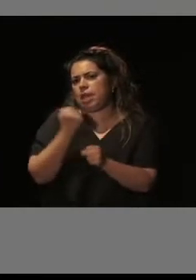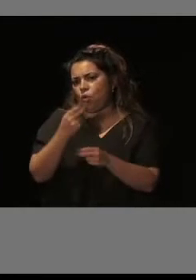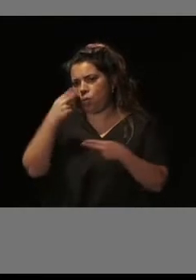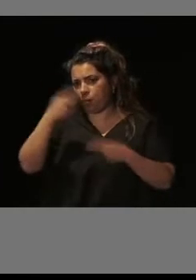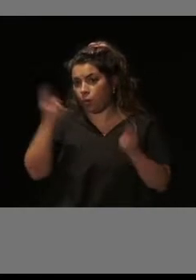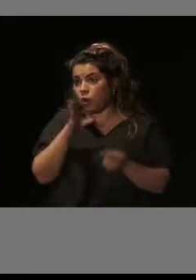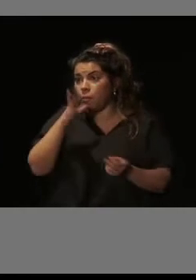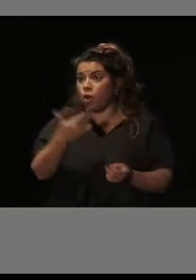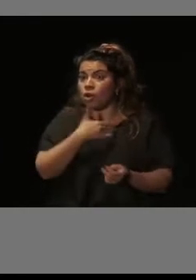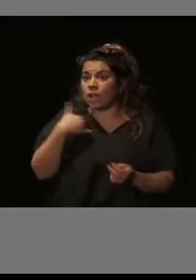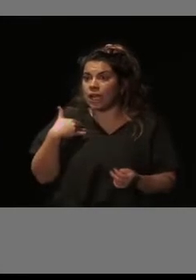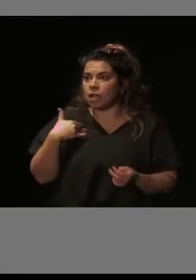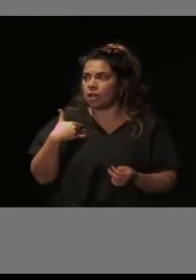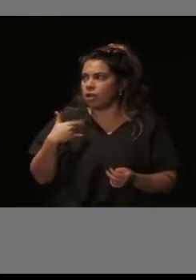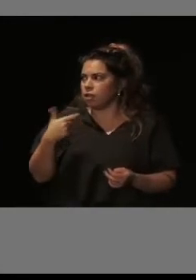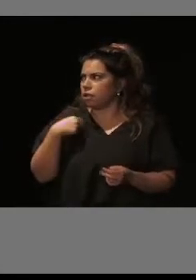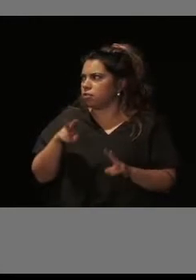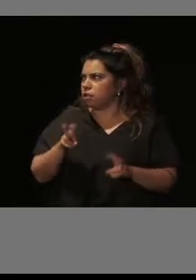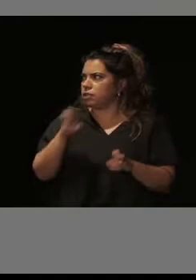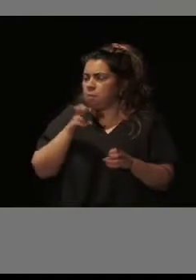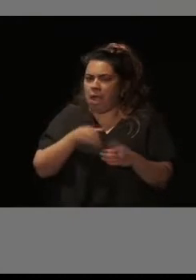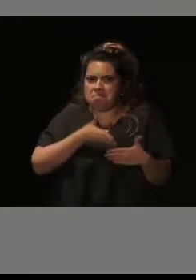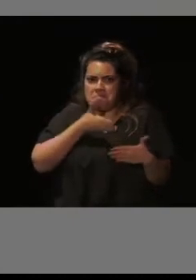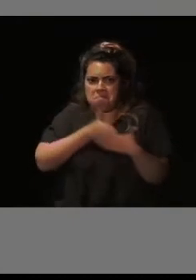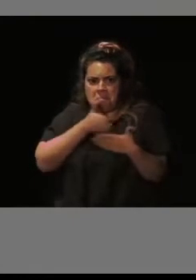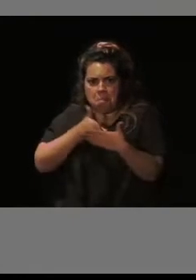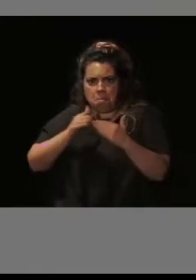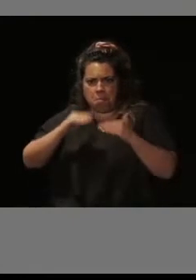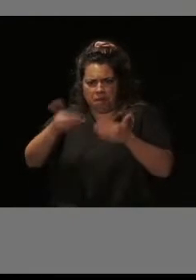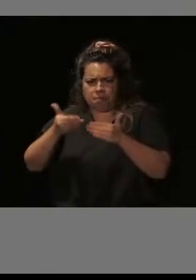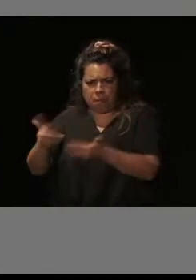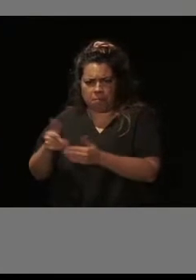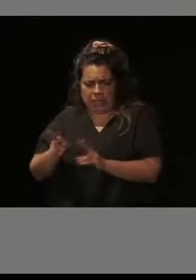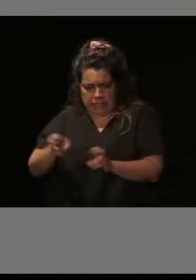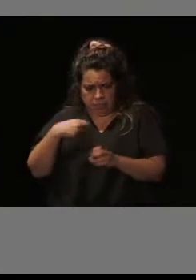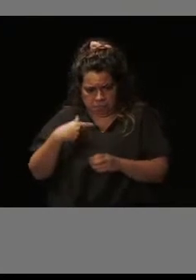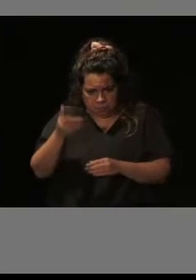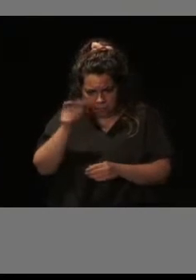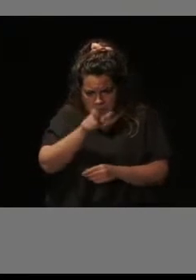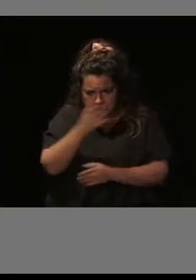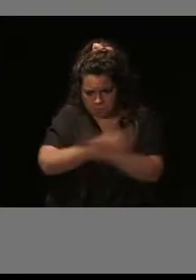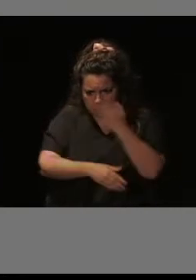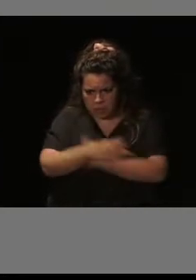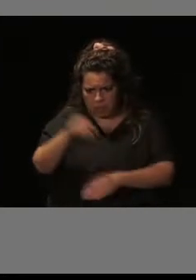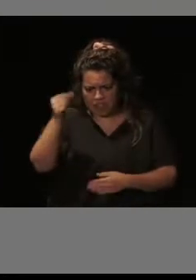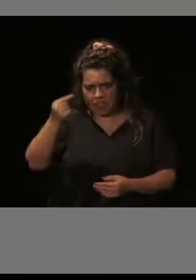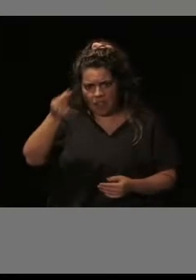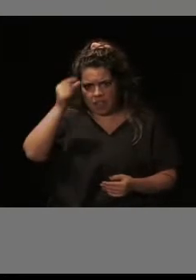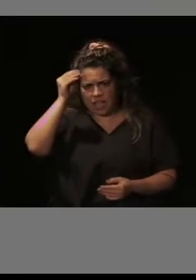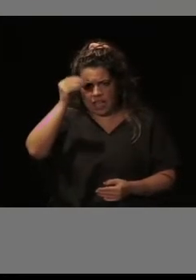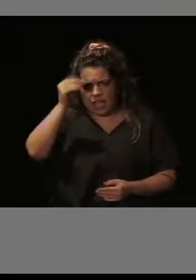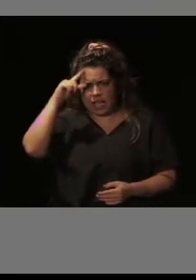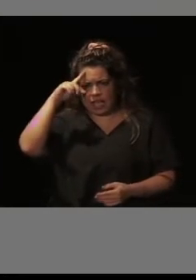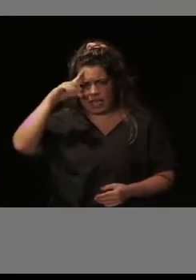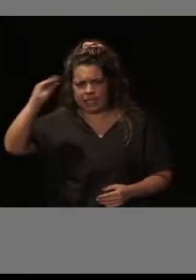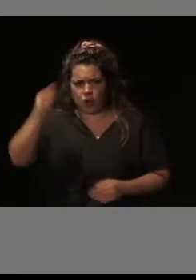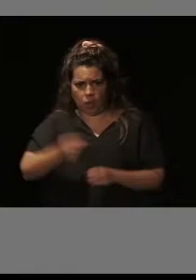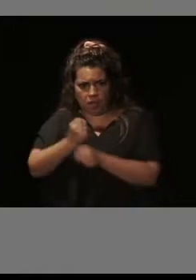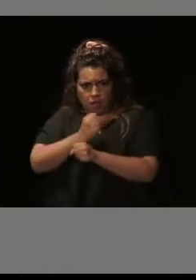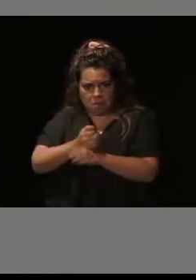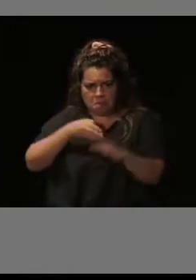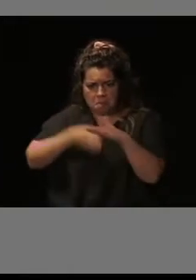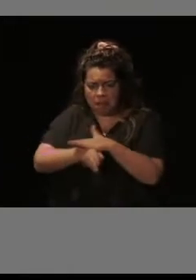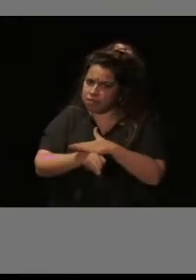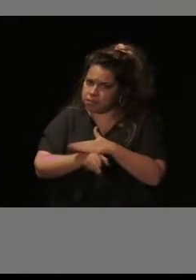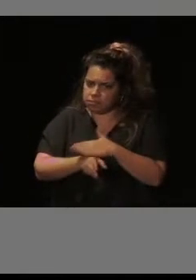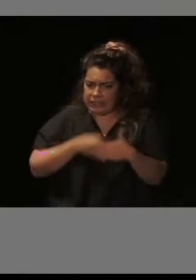que eliminemos esas barreras que hay para que las personas con discapacidad intelectual puedan acceder al empleo público. En el Ayuntamiento de Madrid